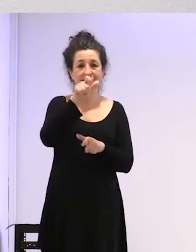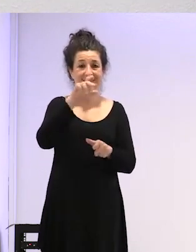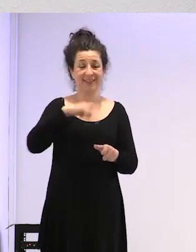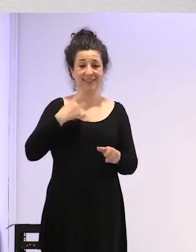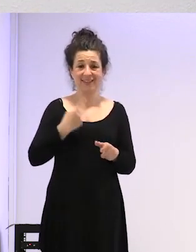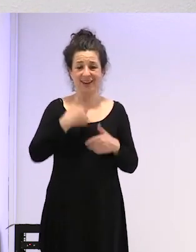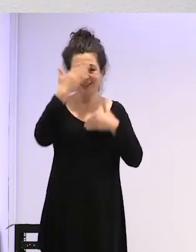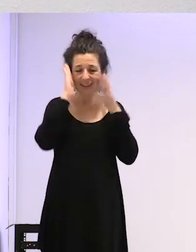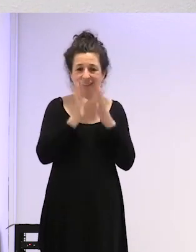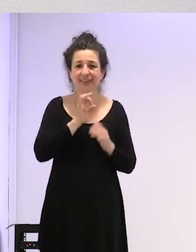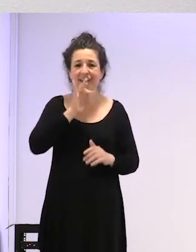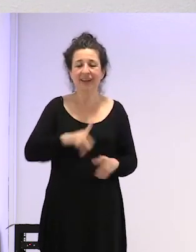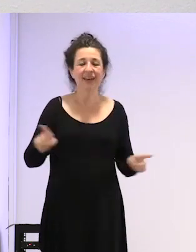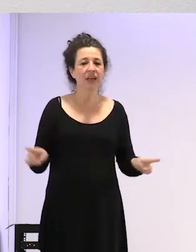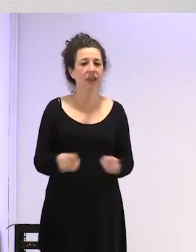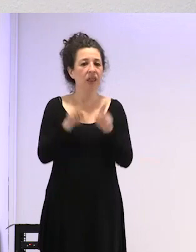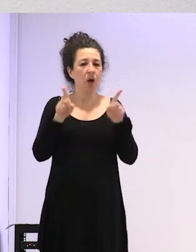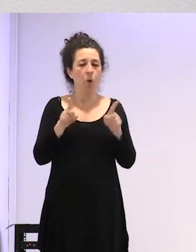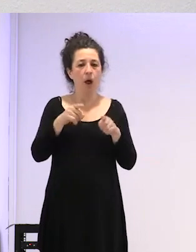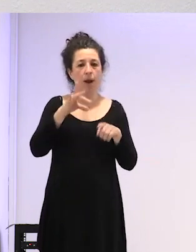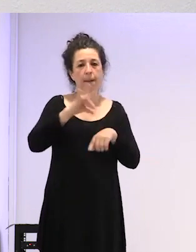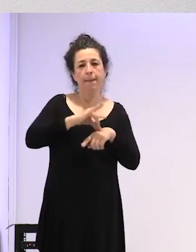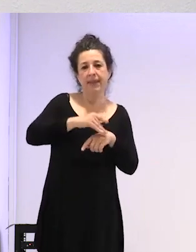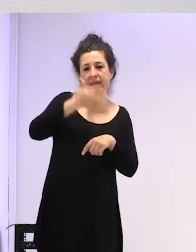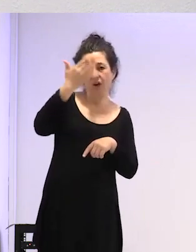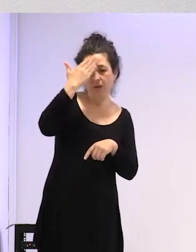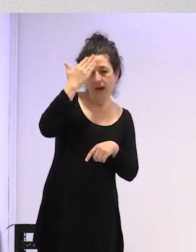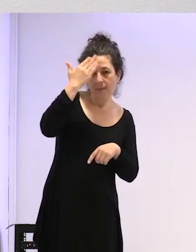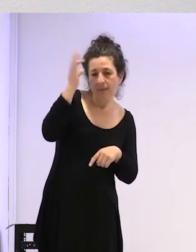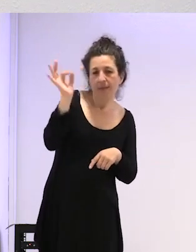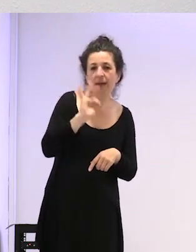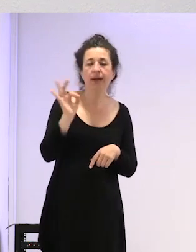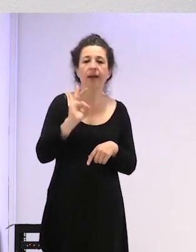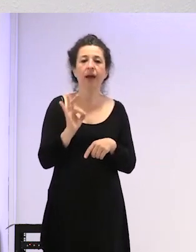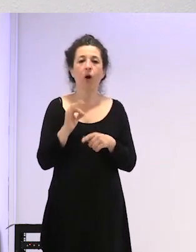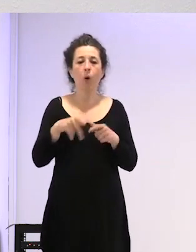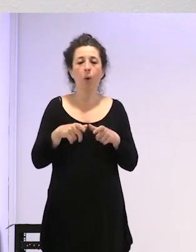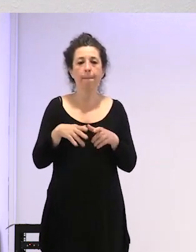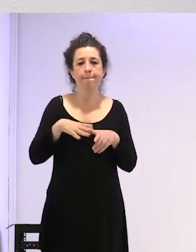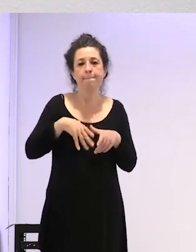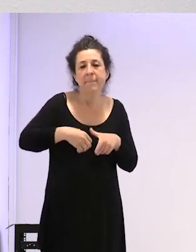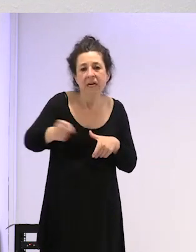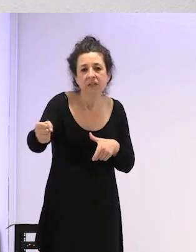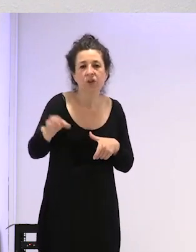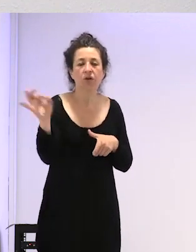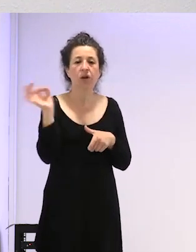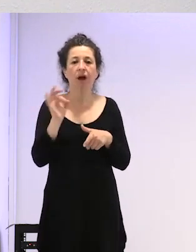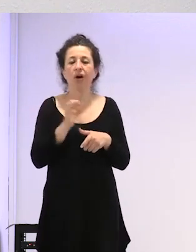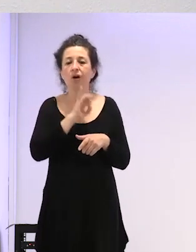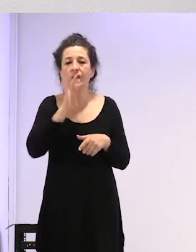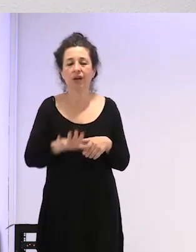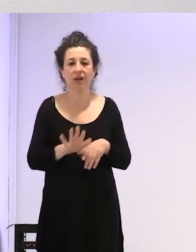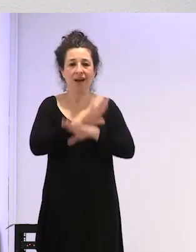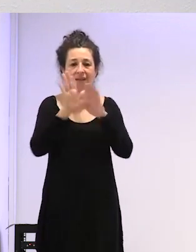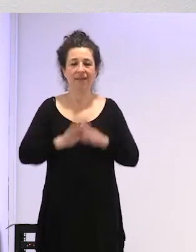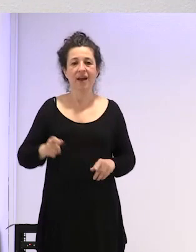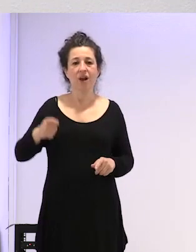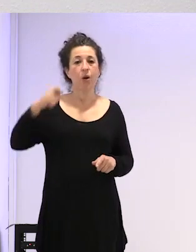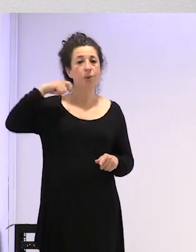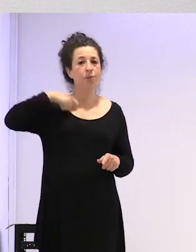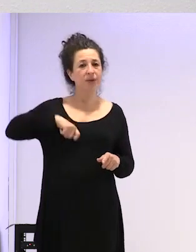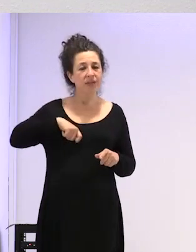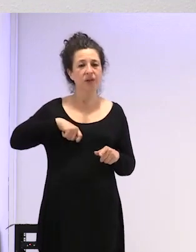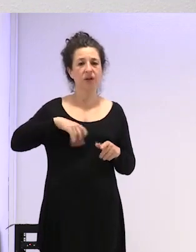igual que sea una matrona nos da igual que sea una enfermera lo que queremos como profesionales de la salud es profesionales que